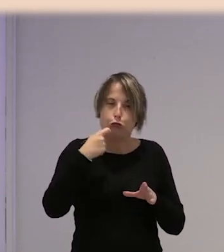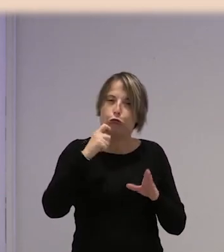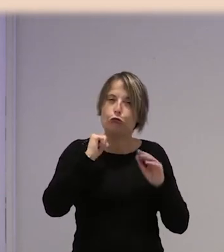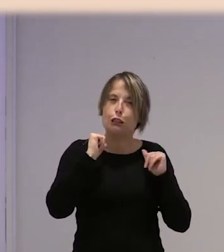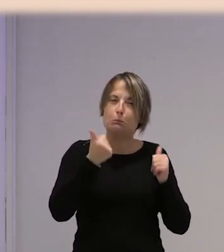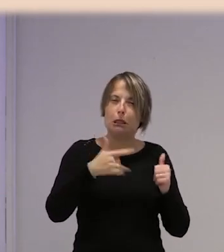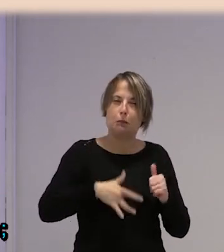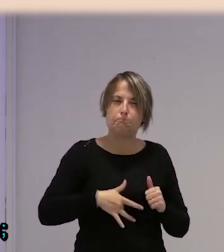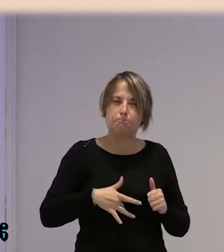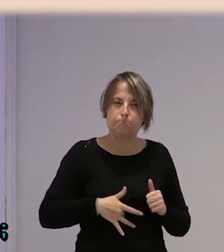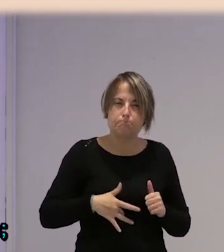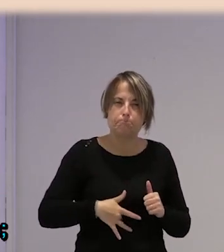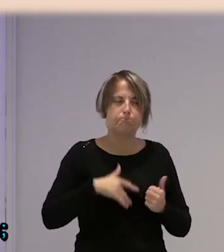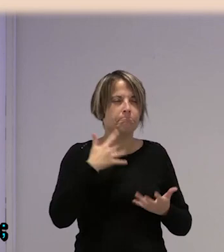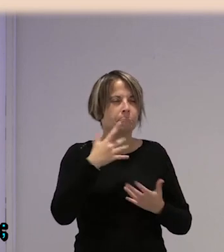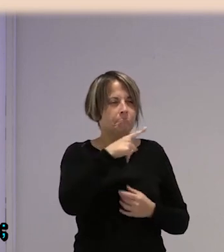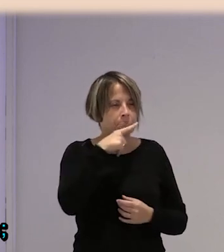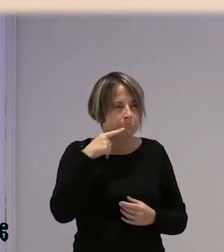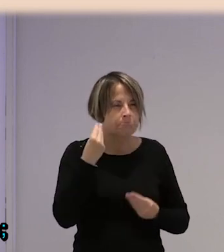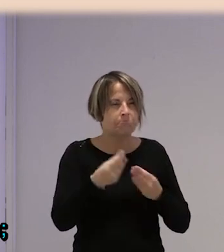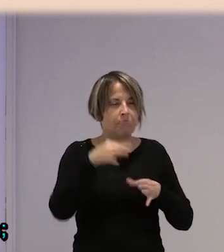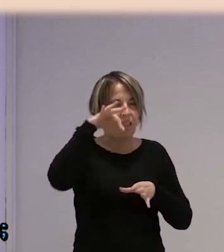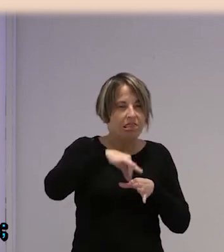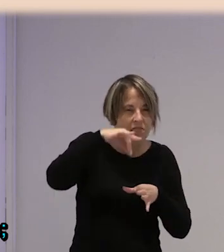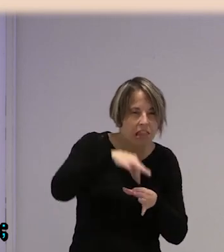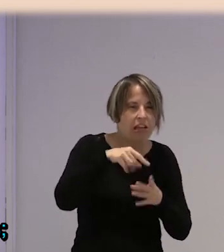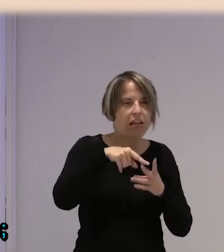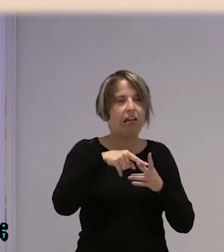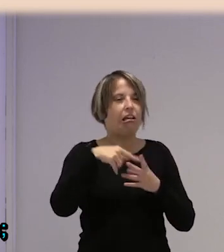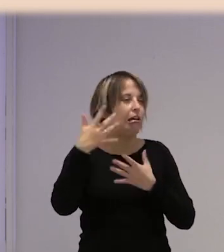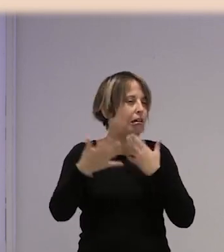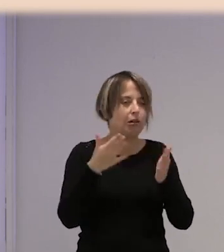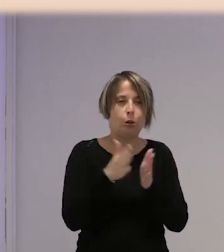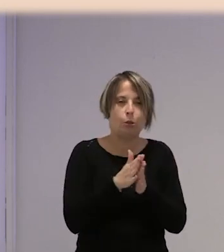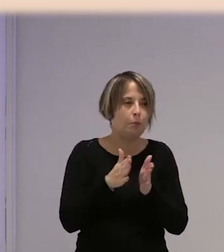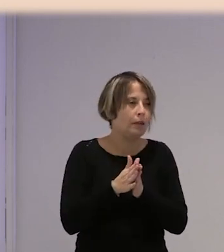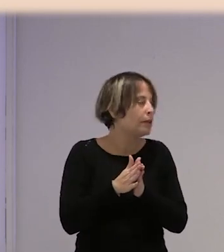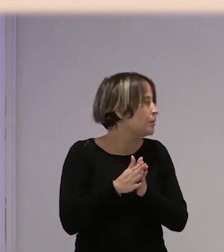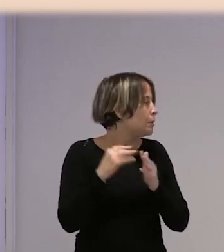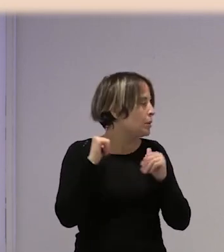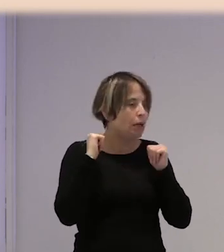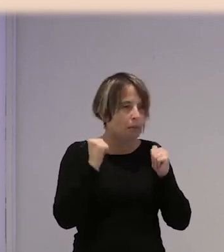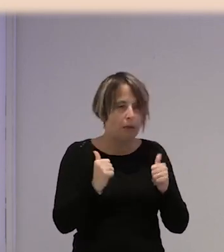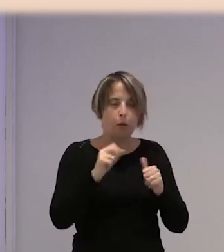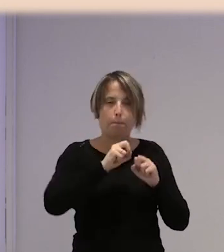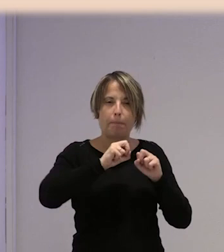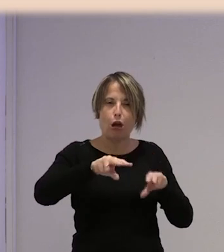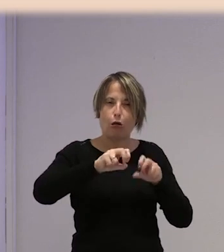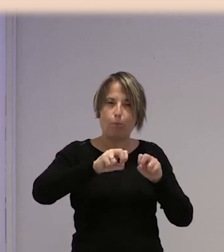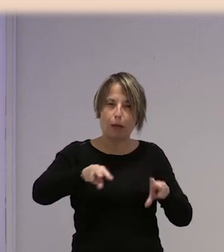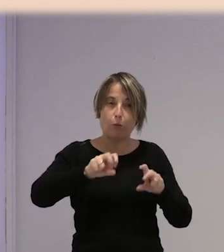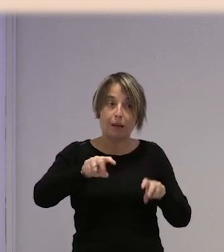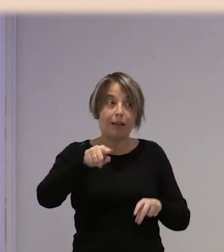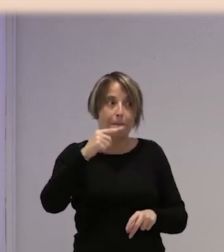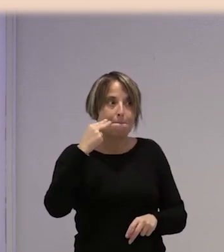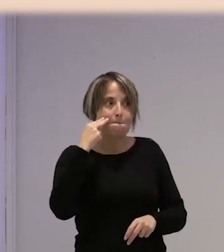un dolor de estómago, empezaron a darle que se tila, que si no sé qué, entre las compañeras, pero empezó a empeorar y ella con el